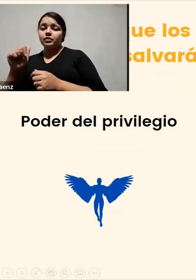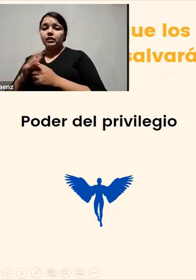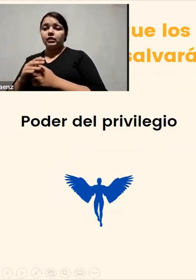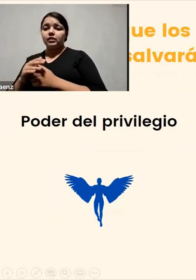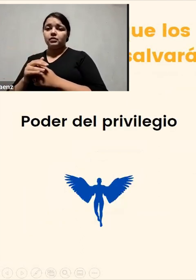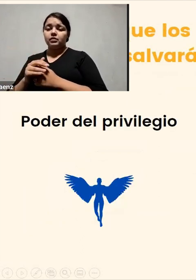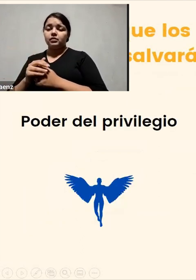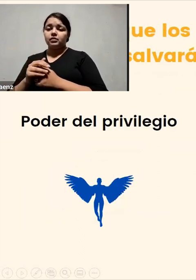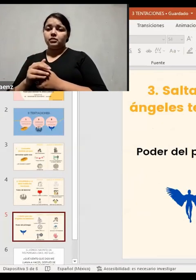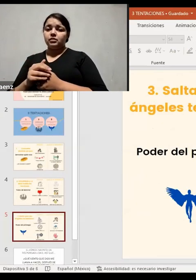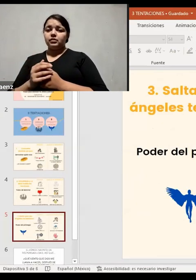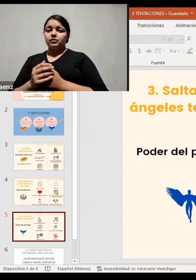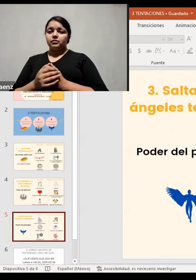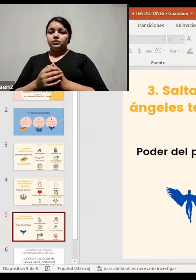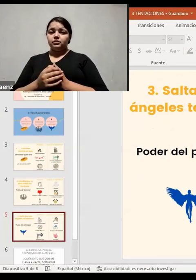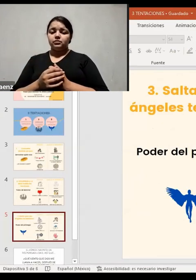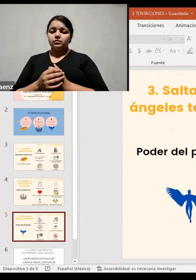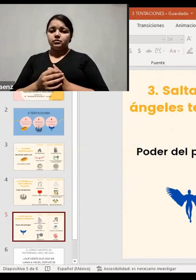Permítanme.